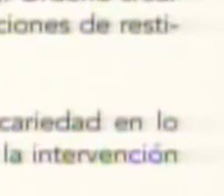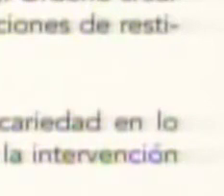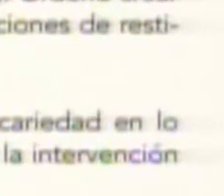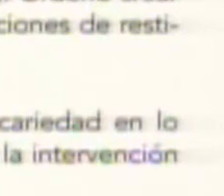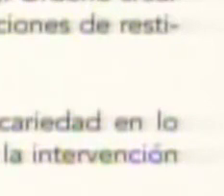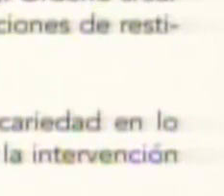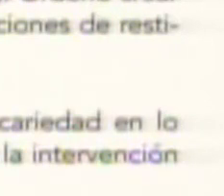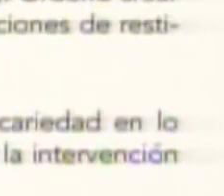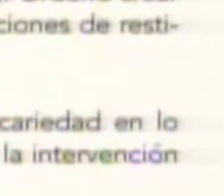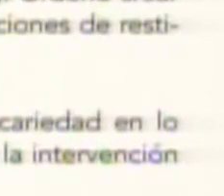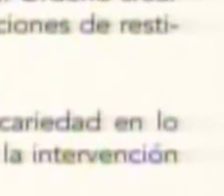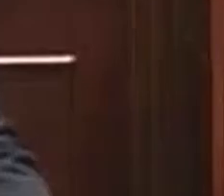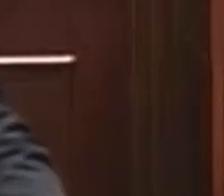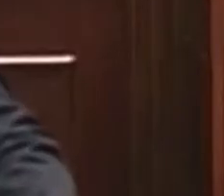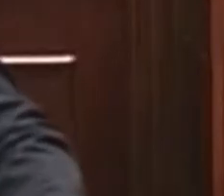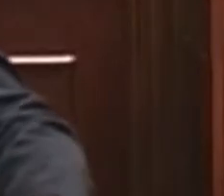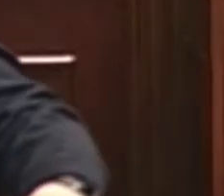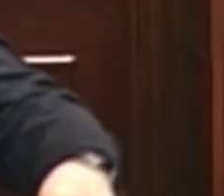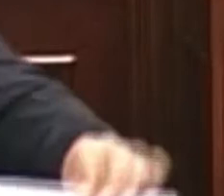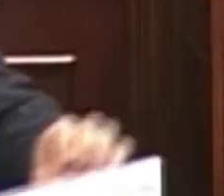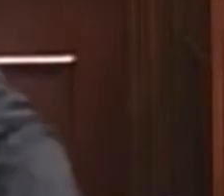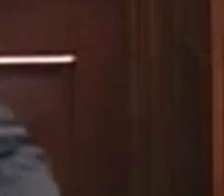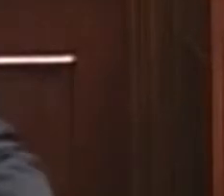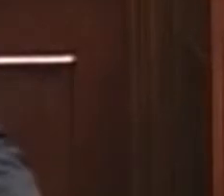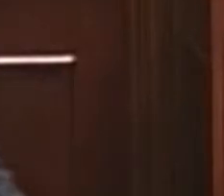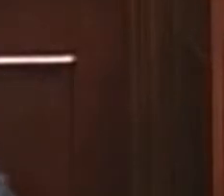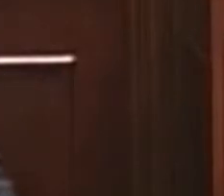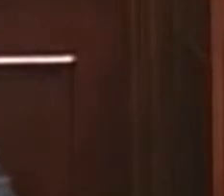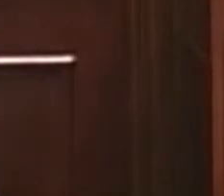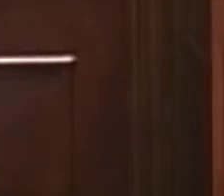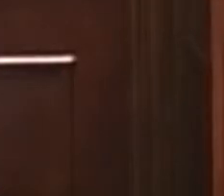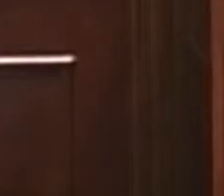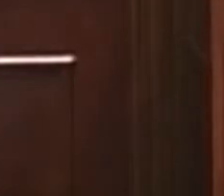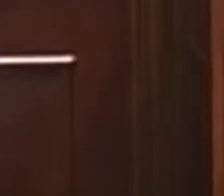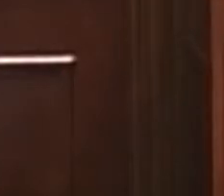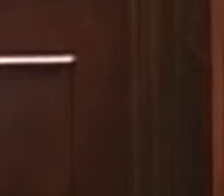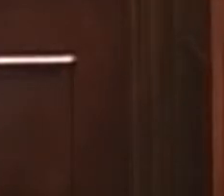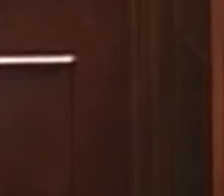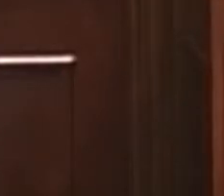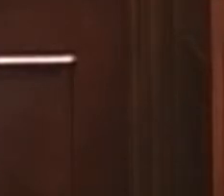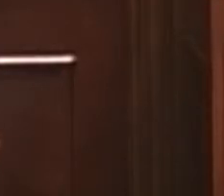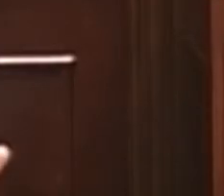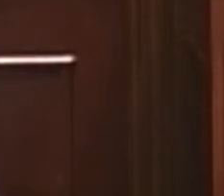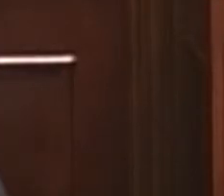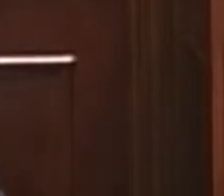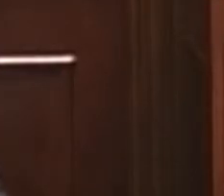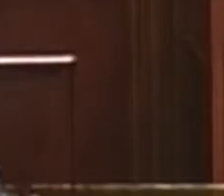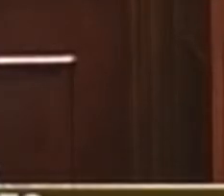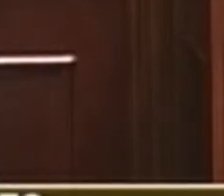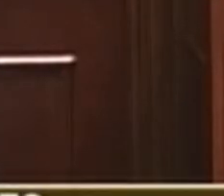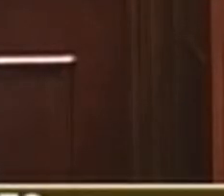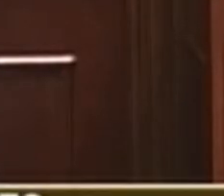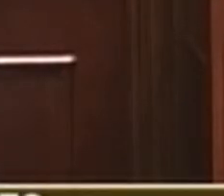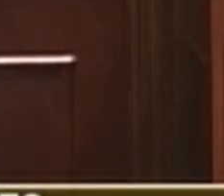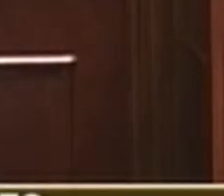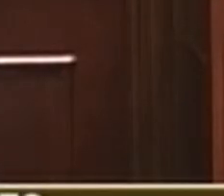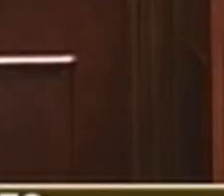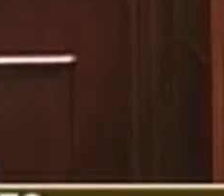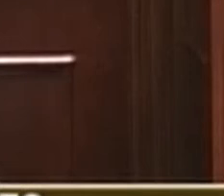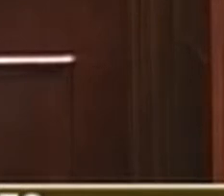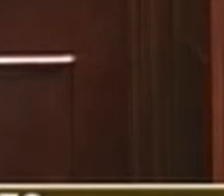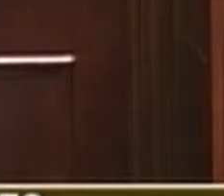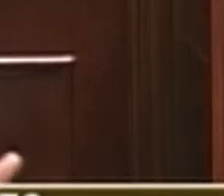social de derecho llegar a unos pronunciamientos ¿en qué consiste el proceso de restitución de tierras? ese es un proceso